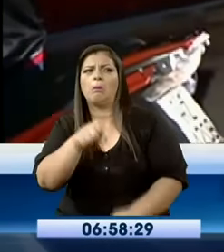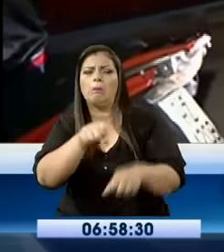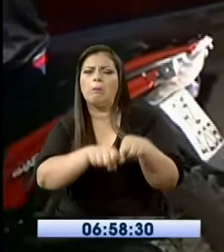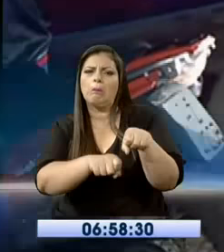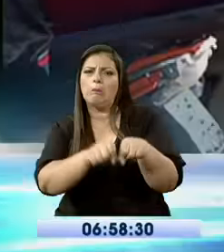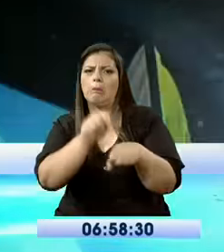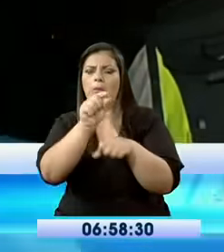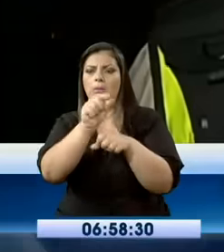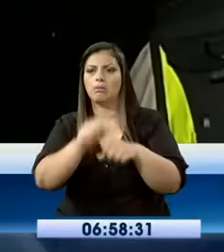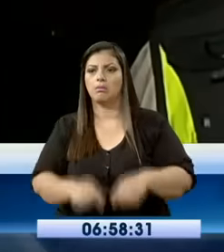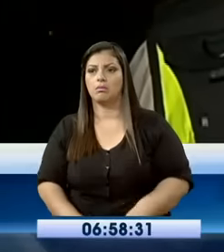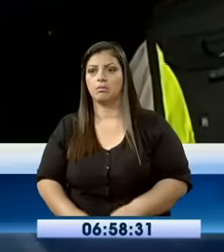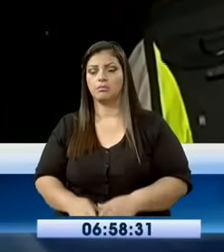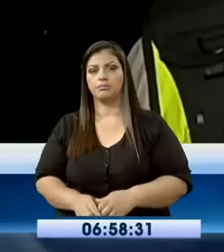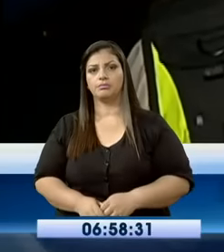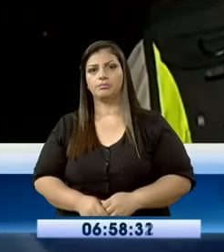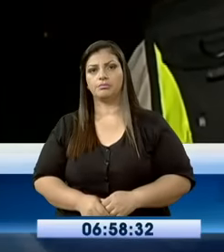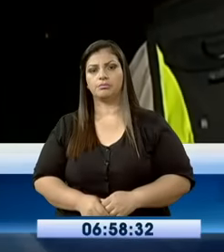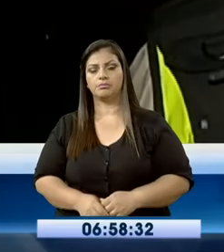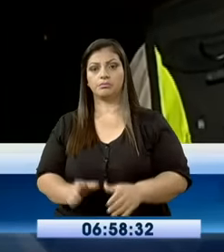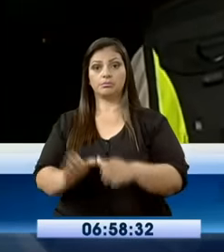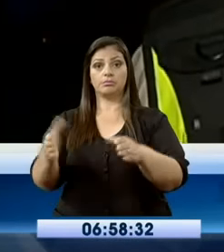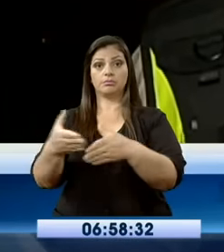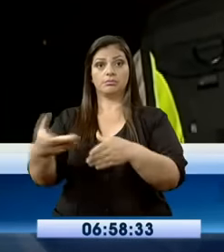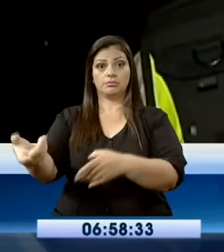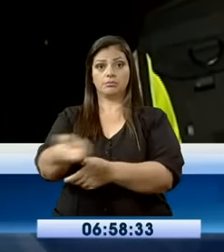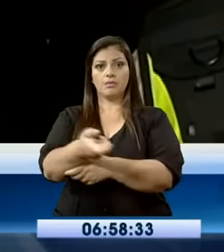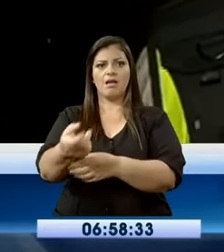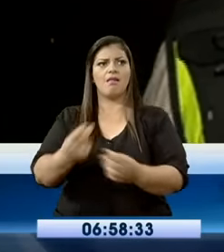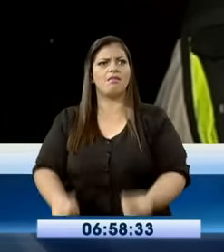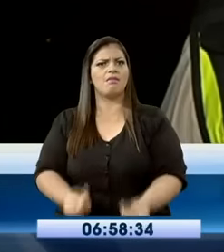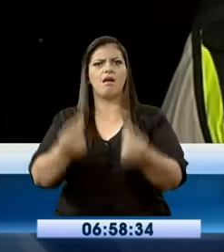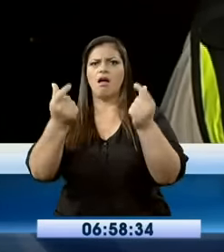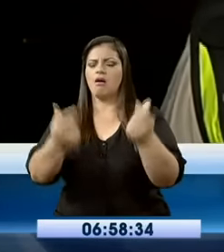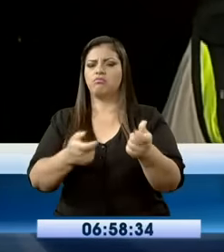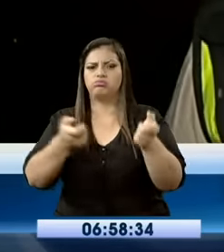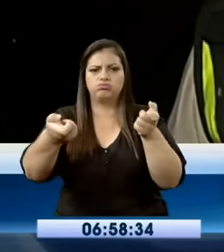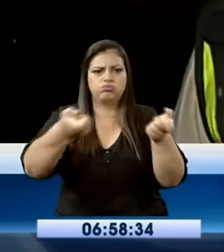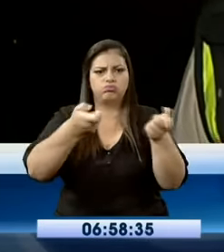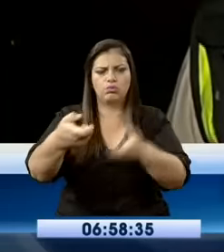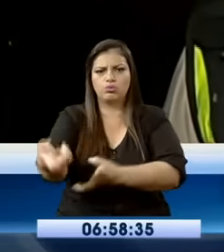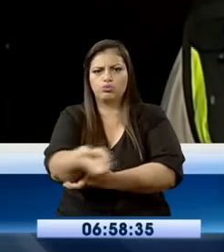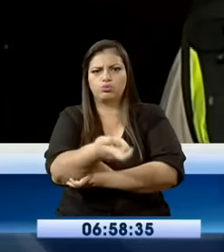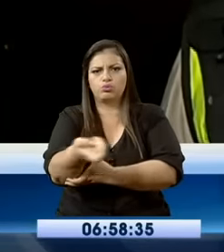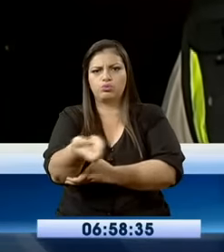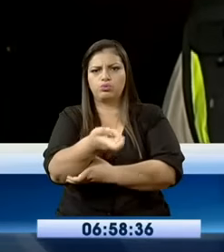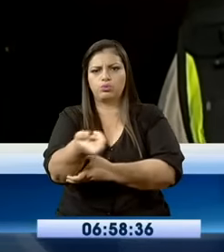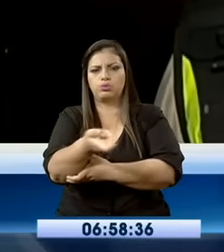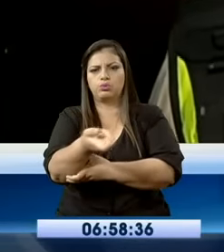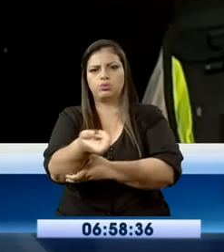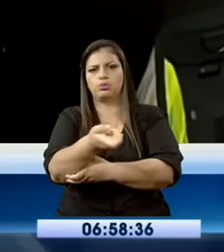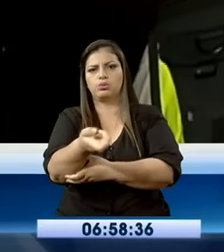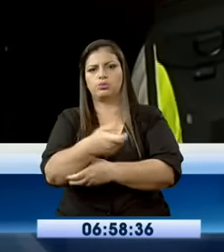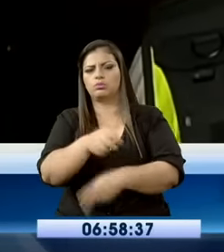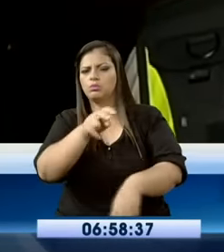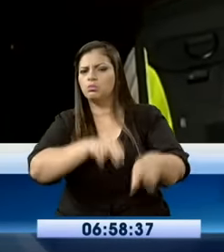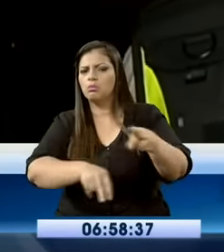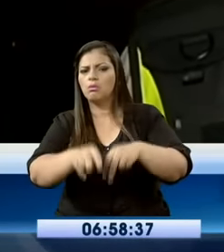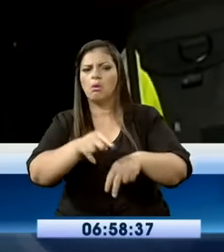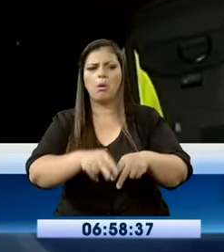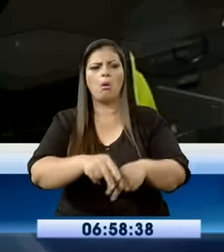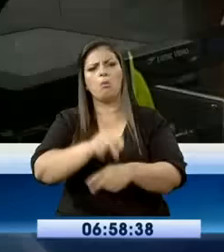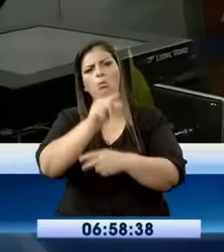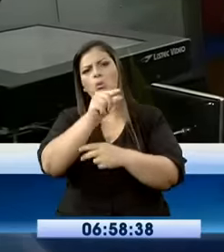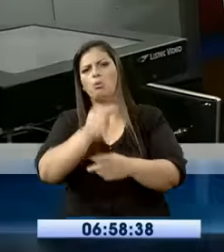señores del cuerpo de bomberos, pues hicieron su verificación. Pues no ha habido mayores